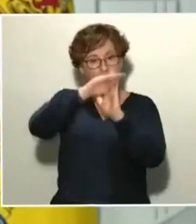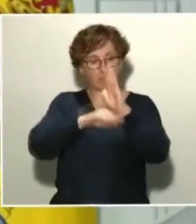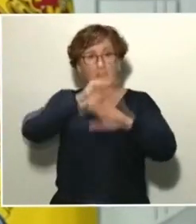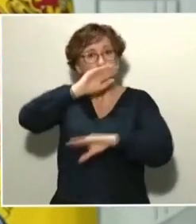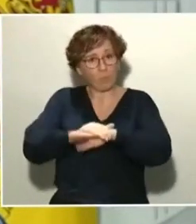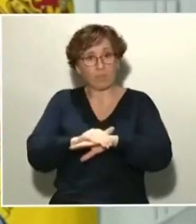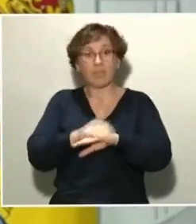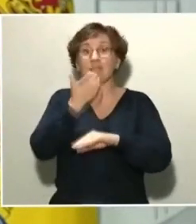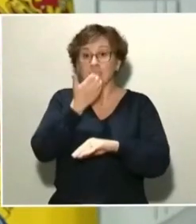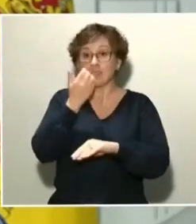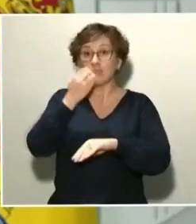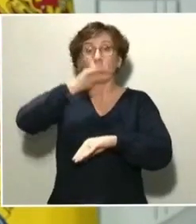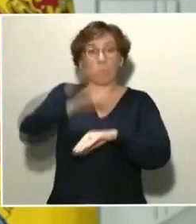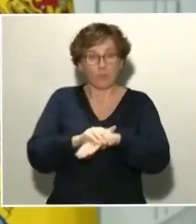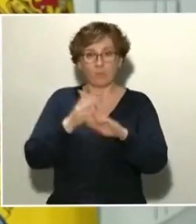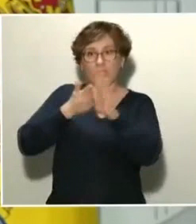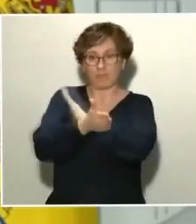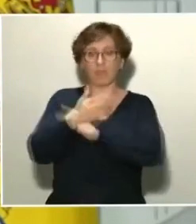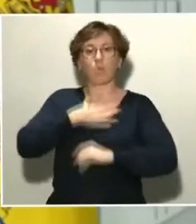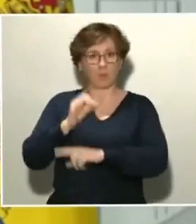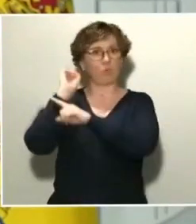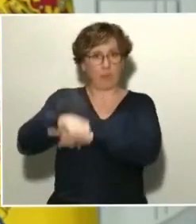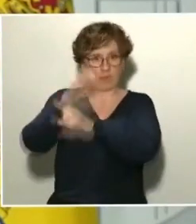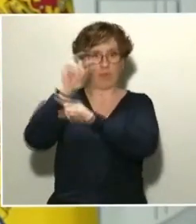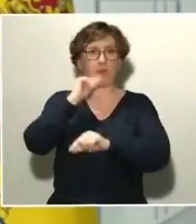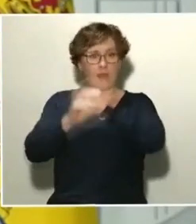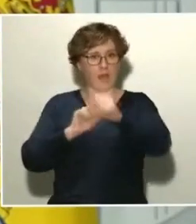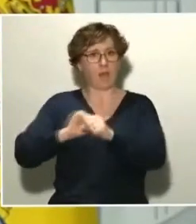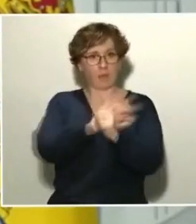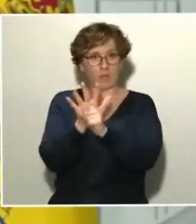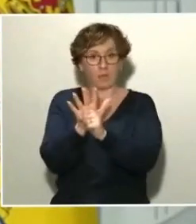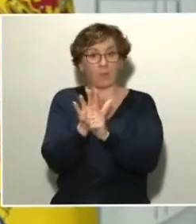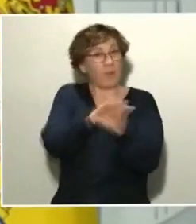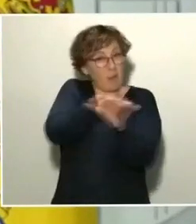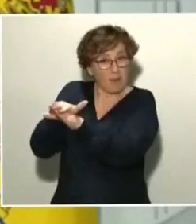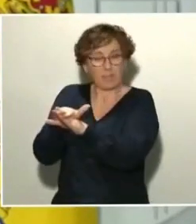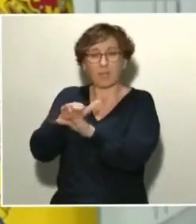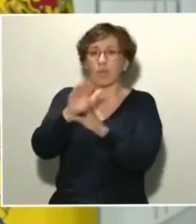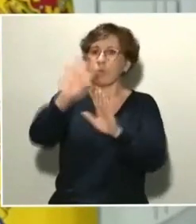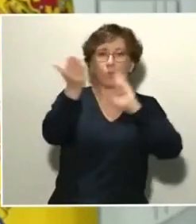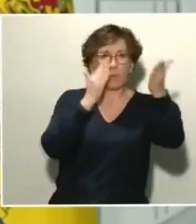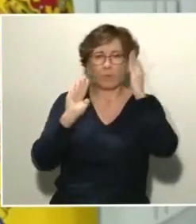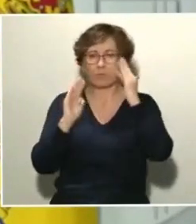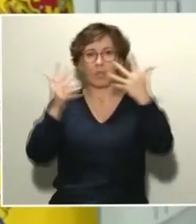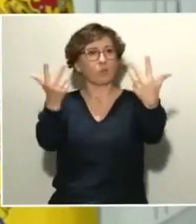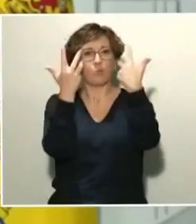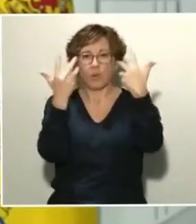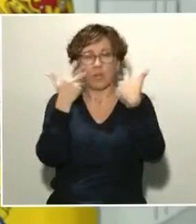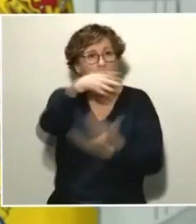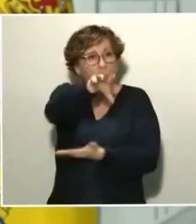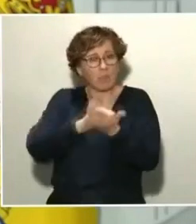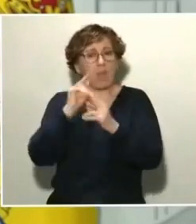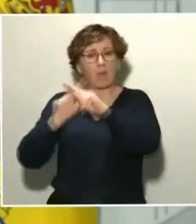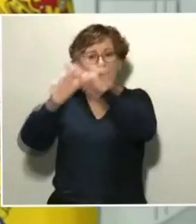que estamos en condiciones de vencer al virus. Aparte de esto, naturalmente, estudiamos todas las propuestas y sugerencias que nos legan y, si en algún momento pensáramos que son